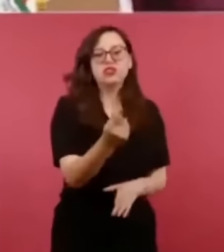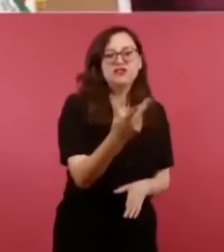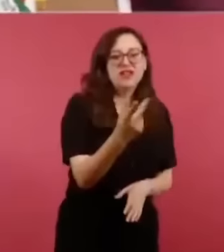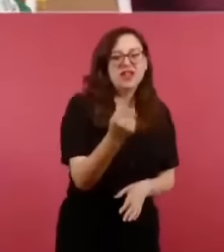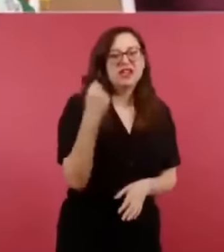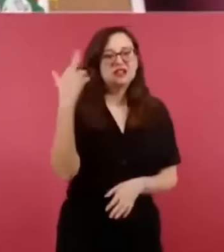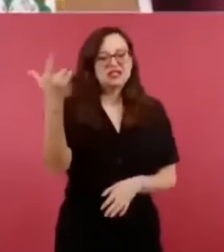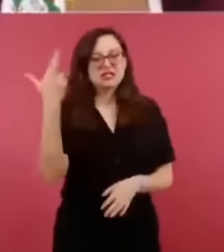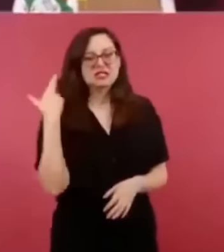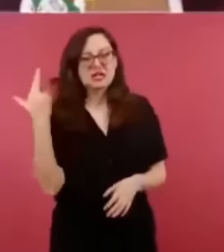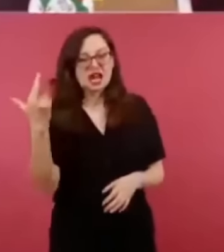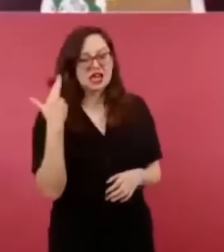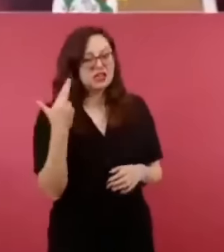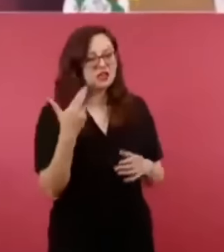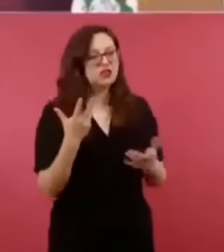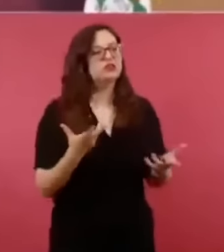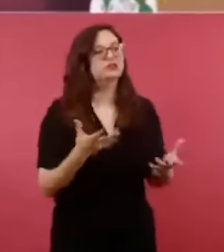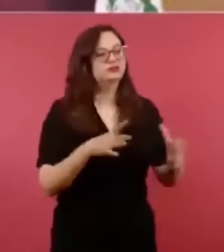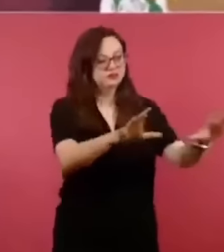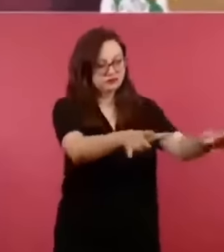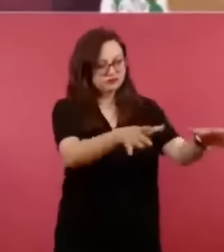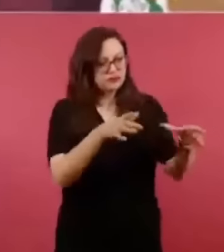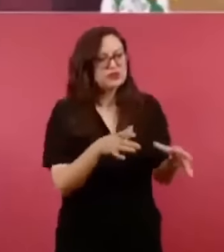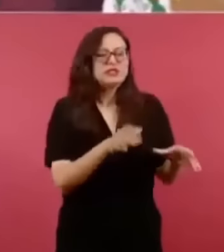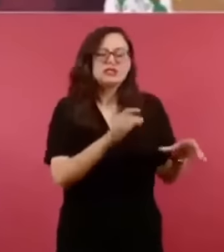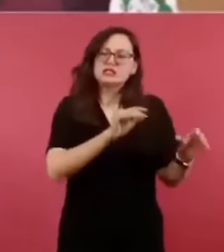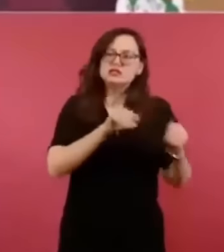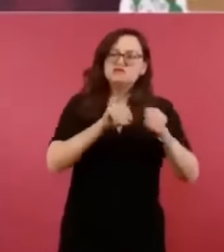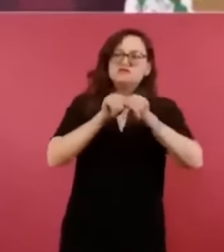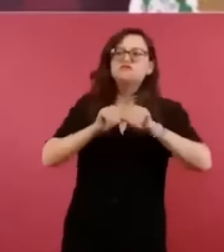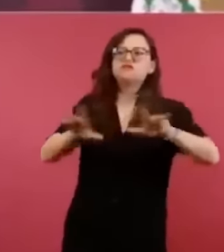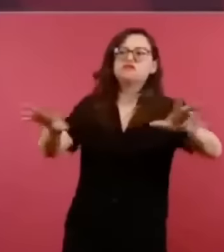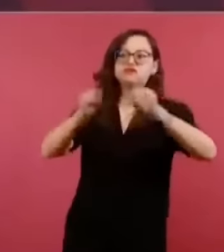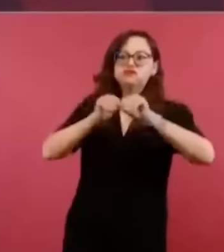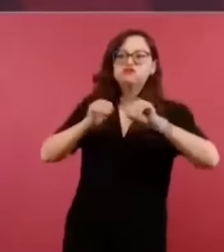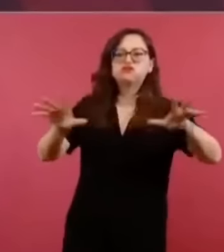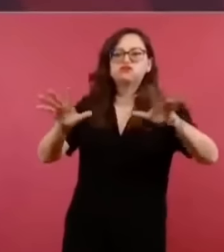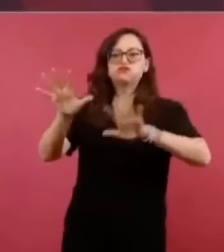y de intelectuales orgánicos, que siempre